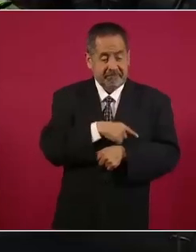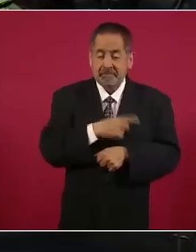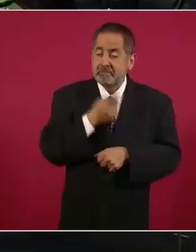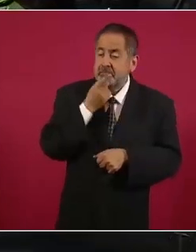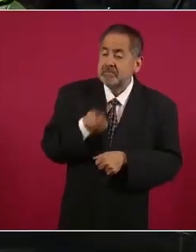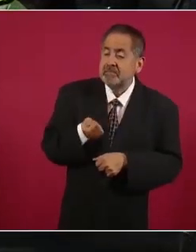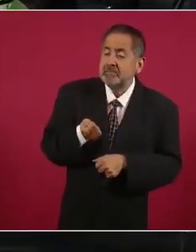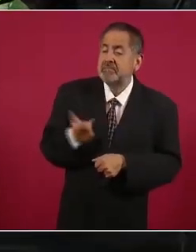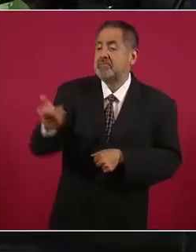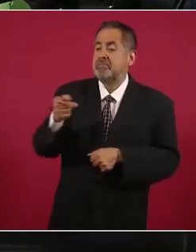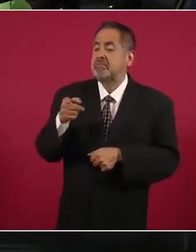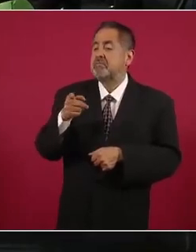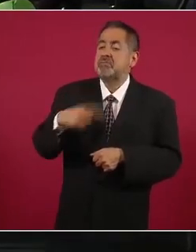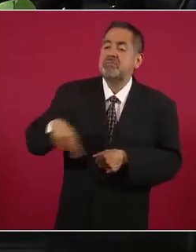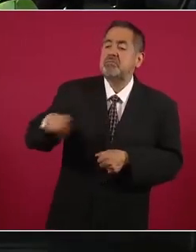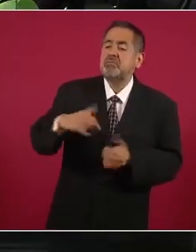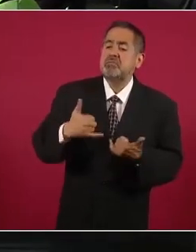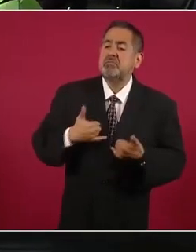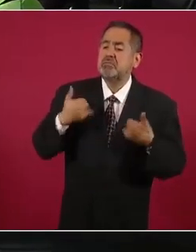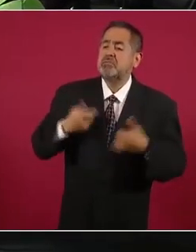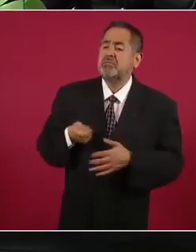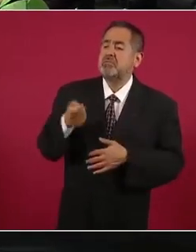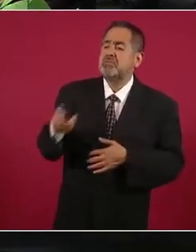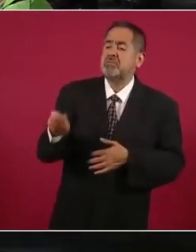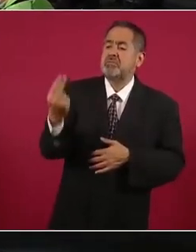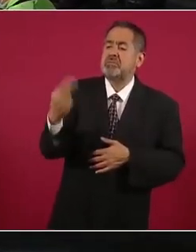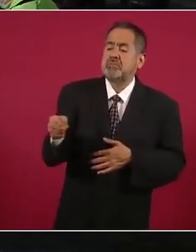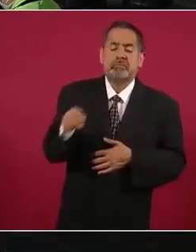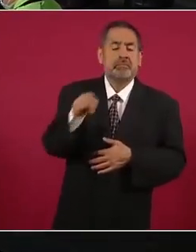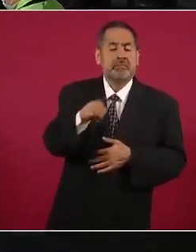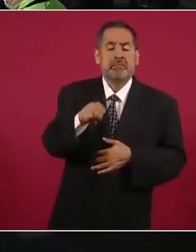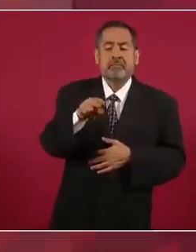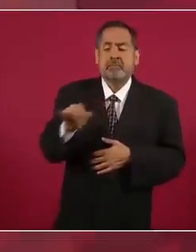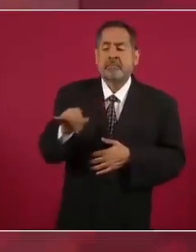los etiquetó como ninis